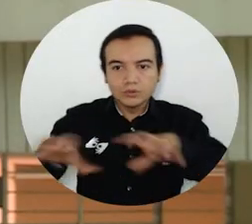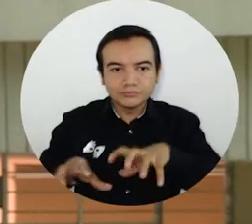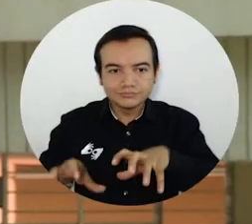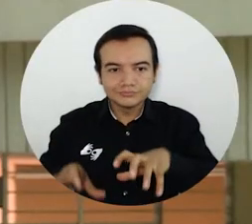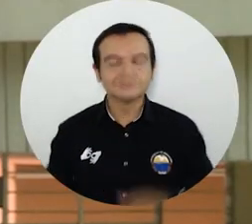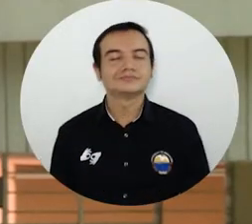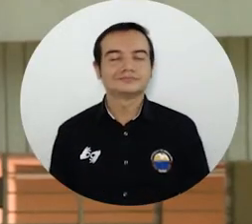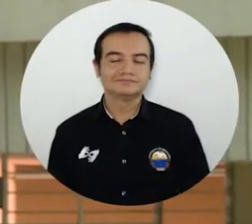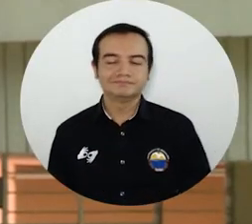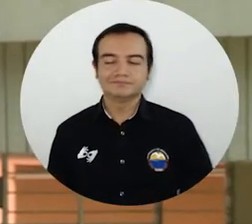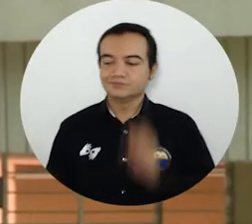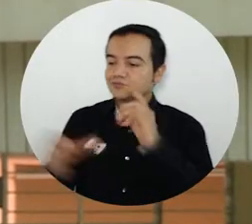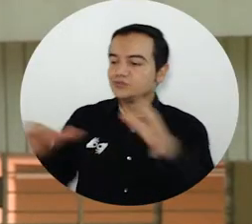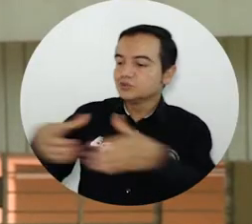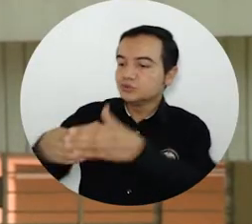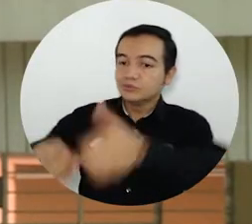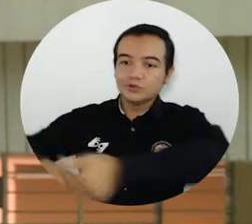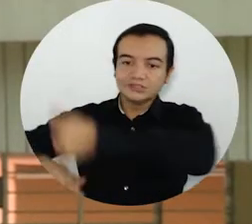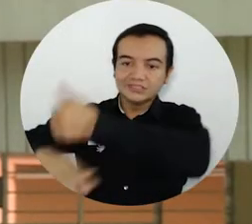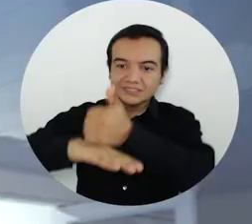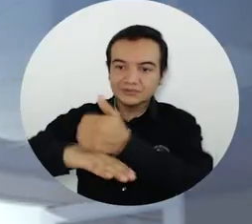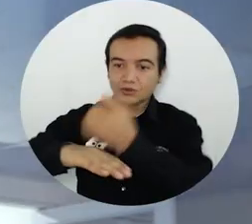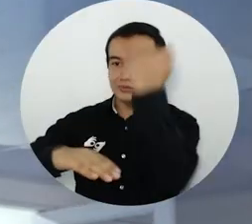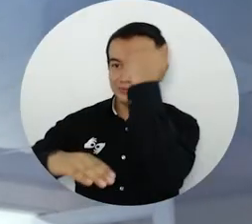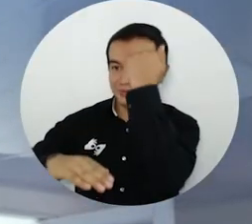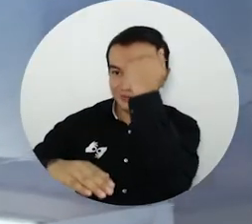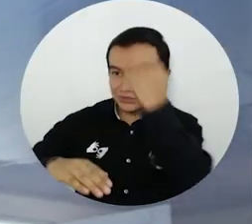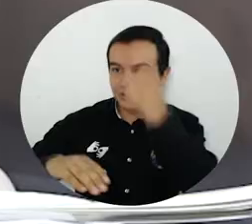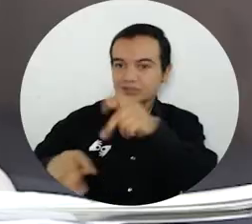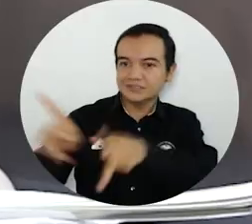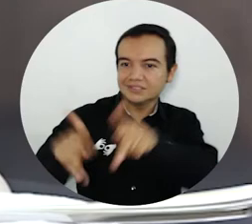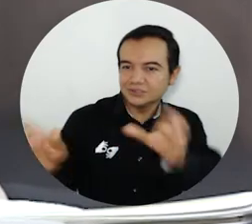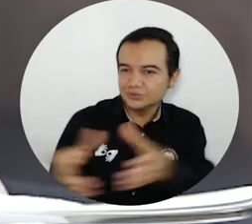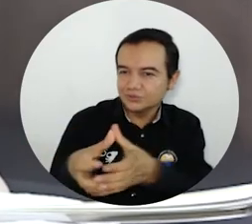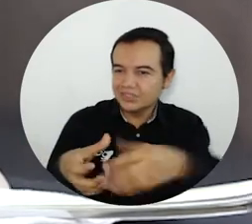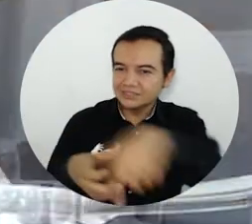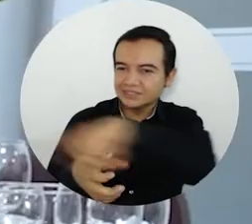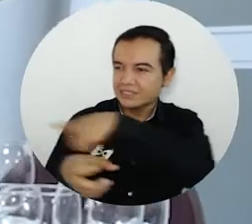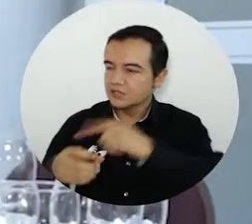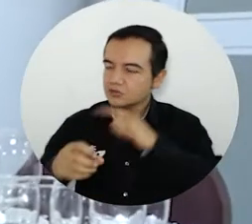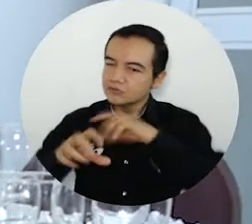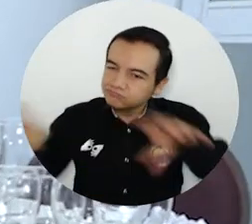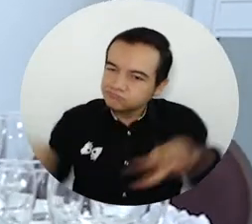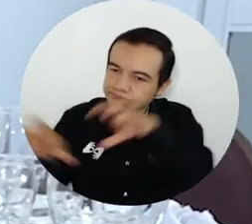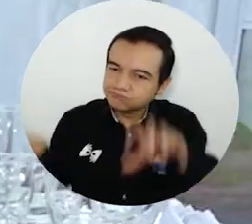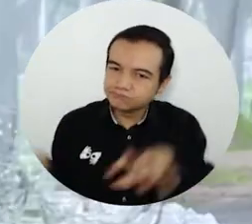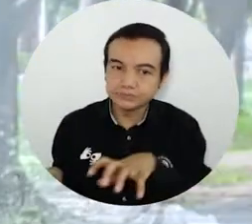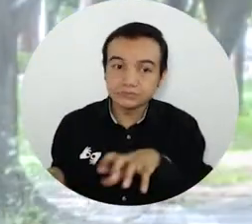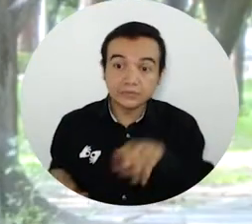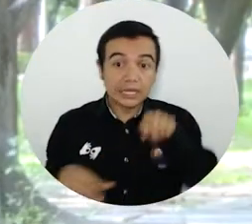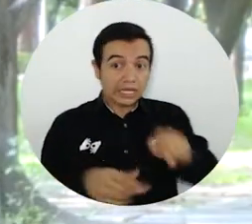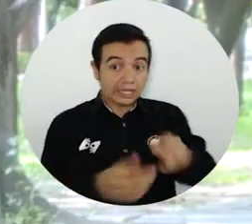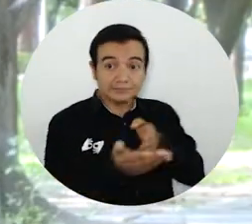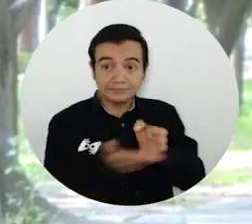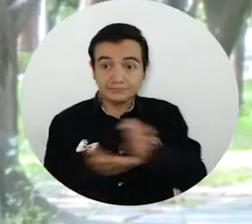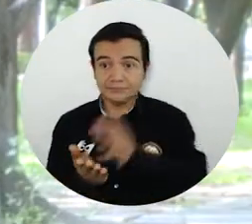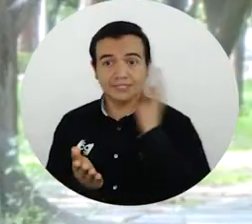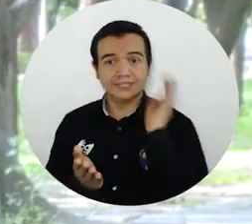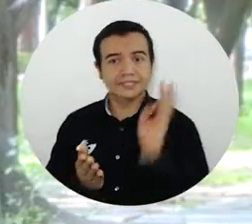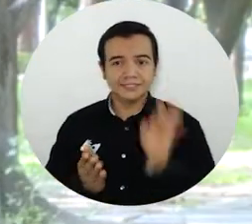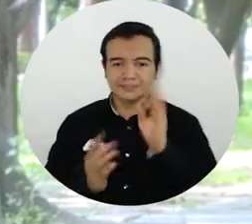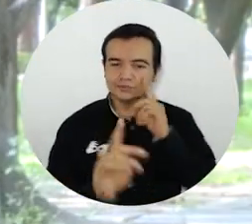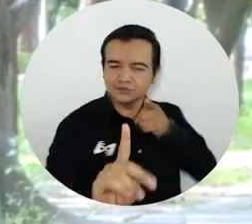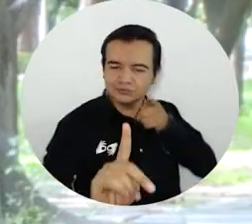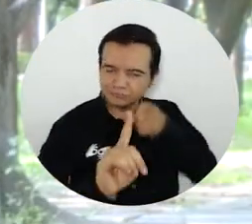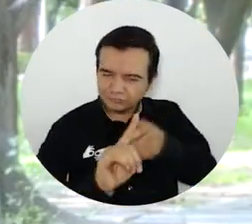directores, docentes y estudiantes se ha hecho una gran labor. Creo que nuestro programa se destaca por ser muy dinámico, por trabajar siempre en